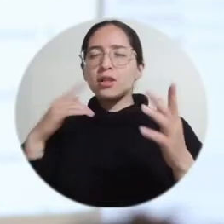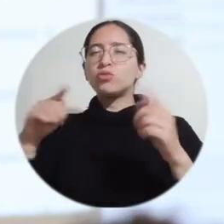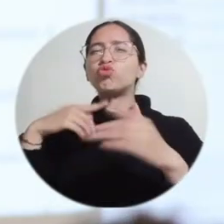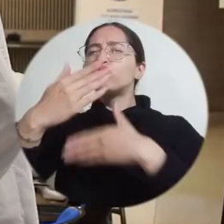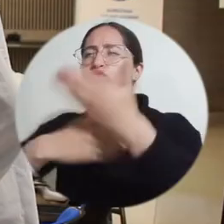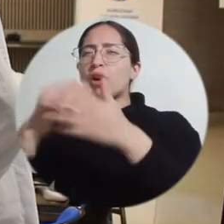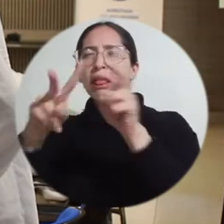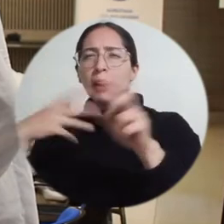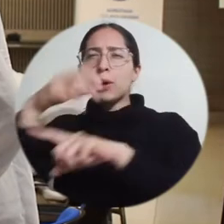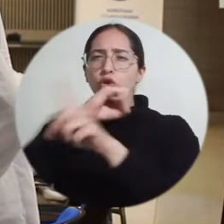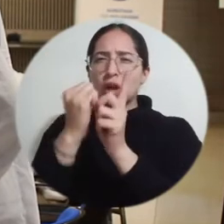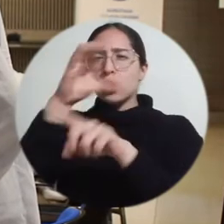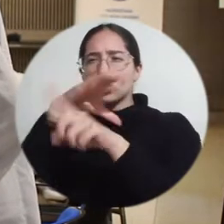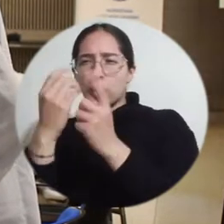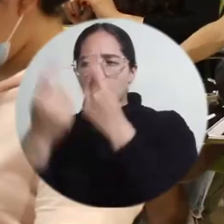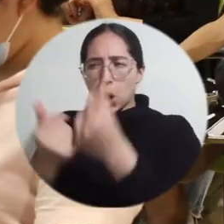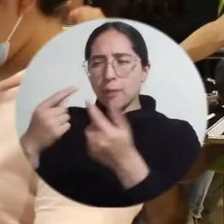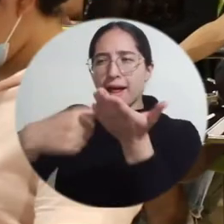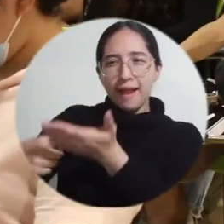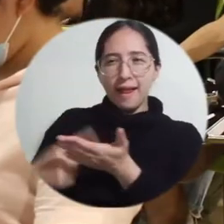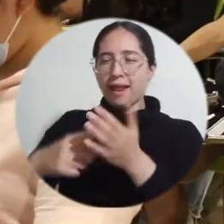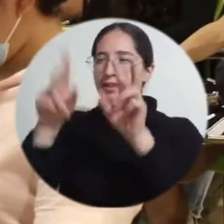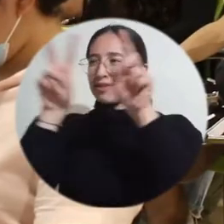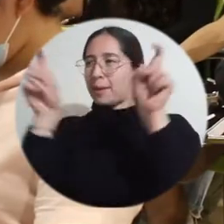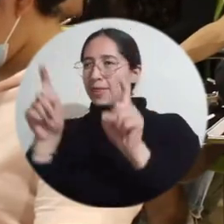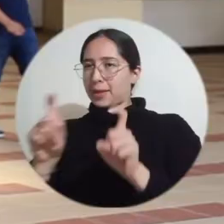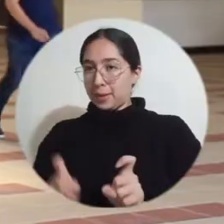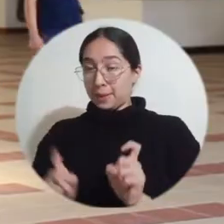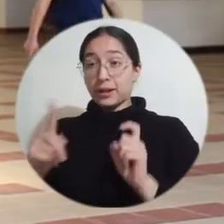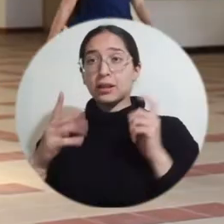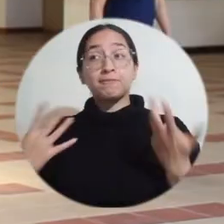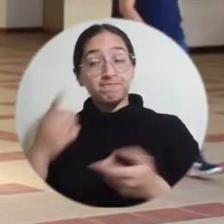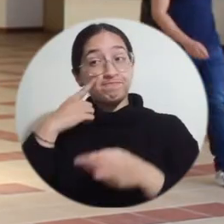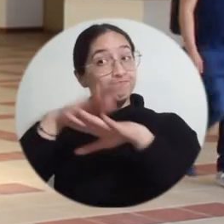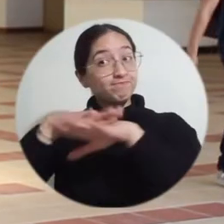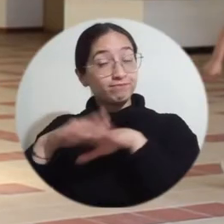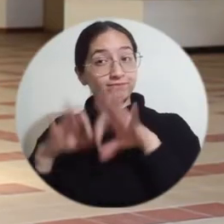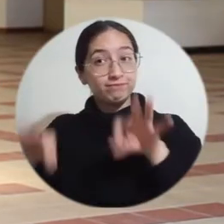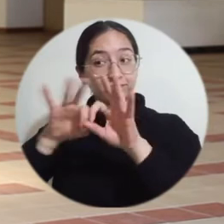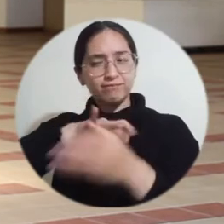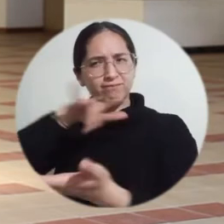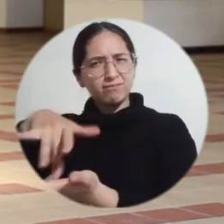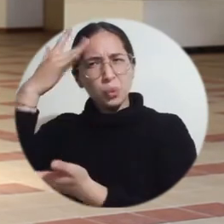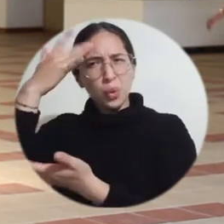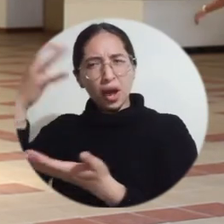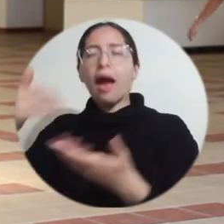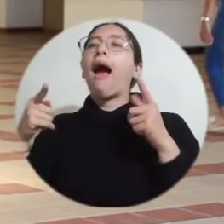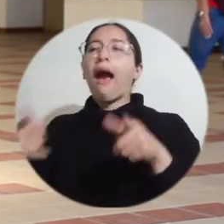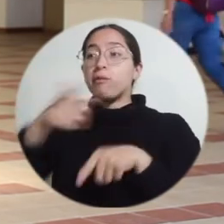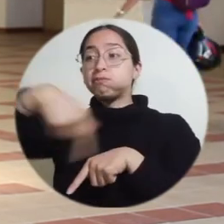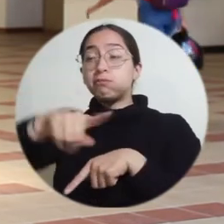un espacio académico para el desarrollo intelectual, social, cultural y económico. Es importante que se desarrolle de forma presencial porque